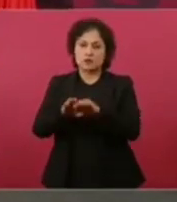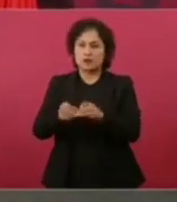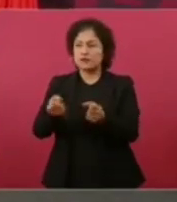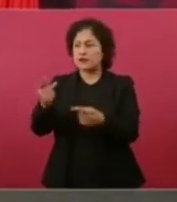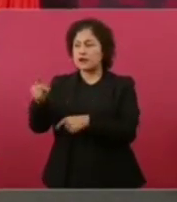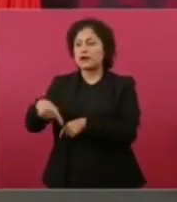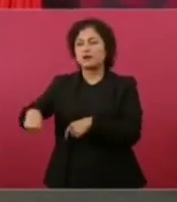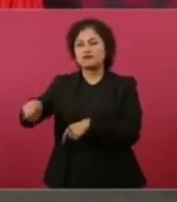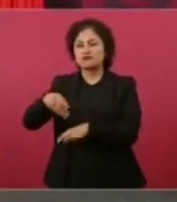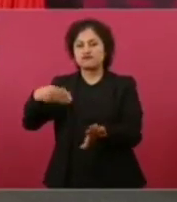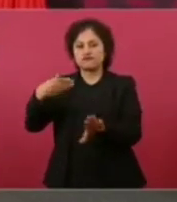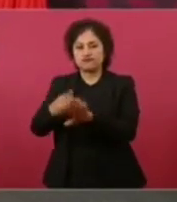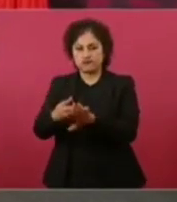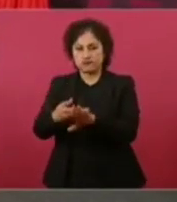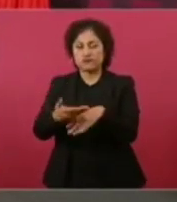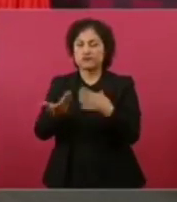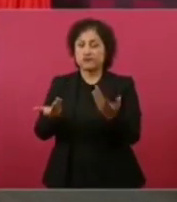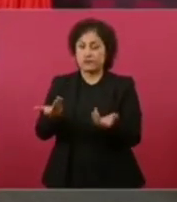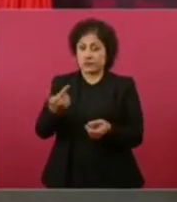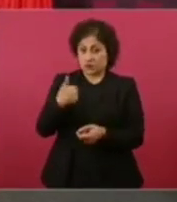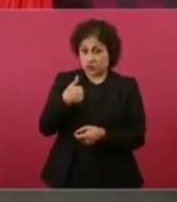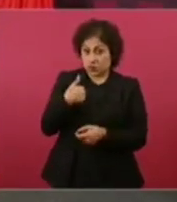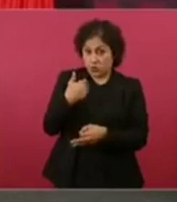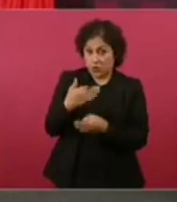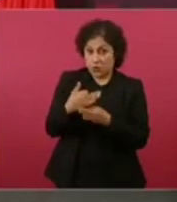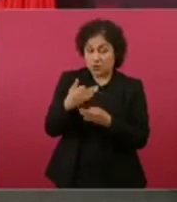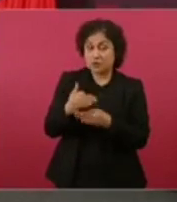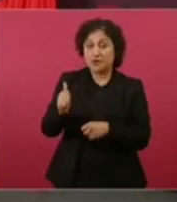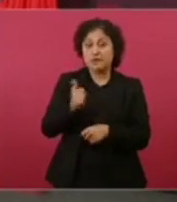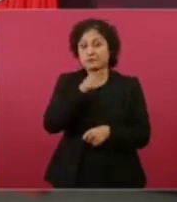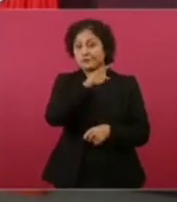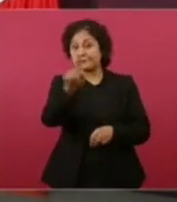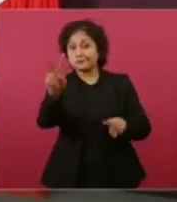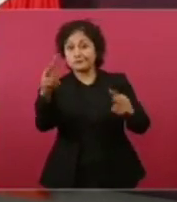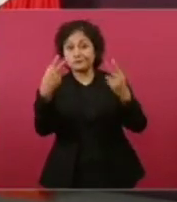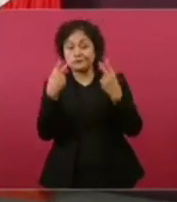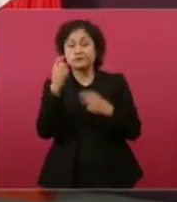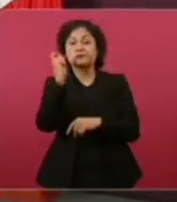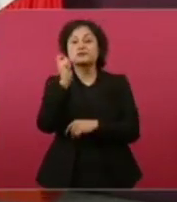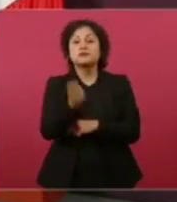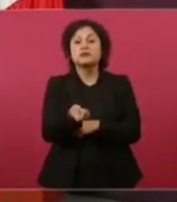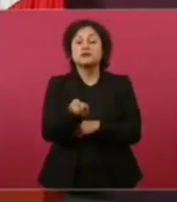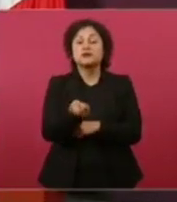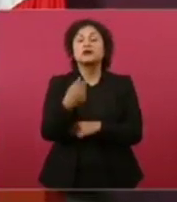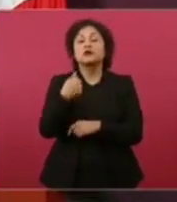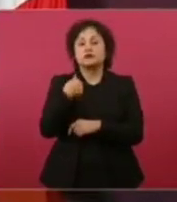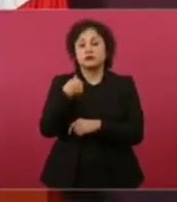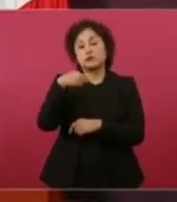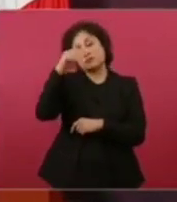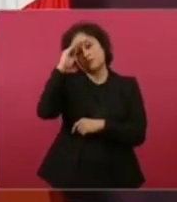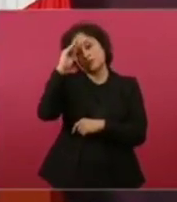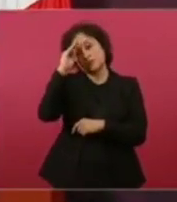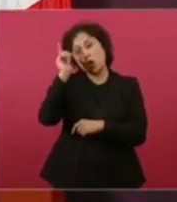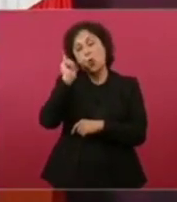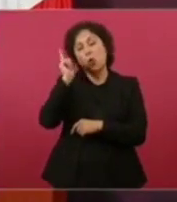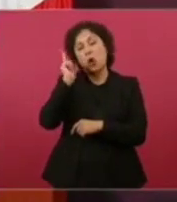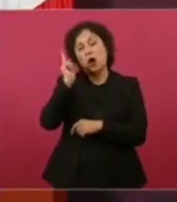Aprovecho para pedir por la recuperación